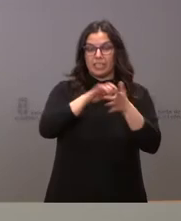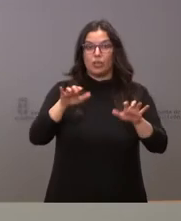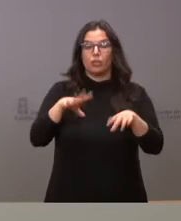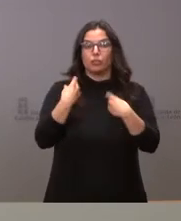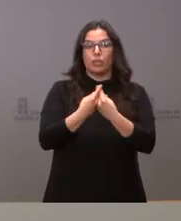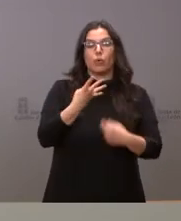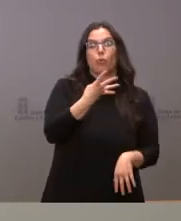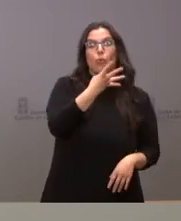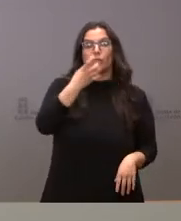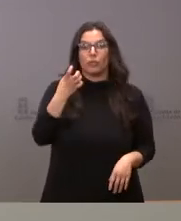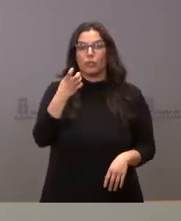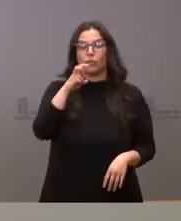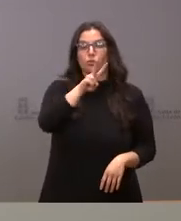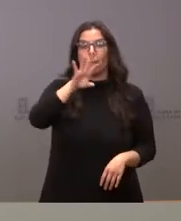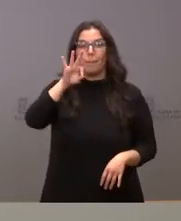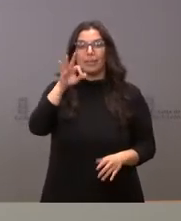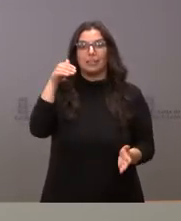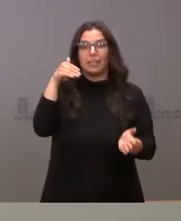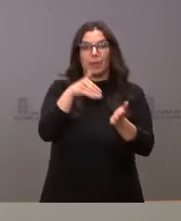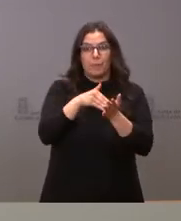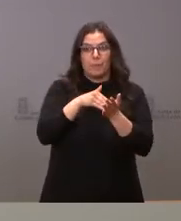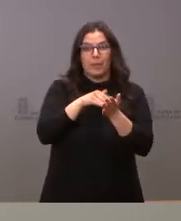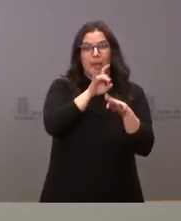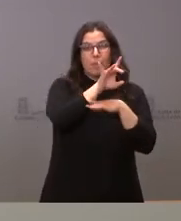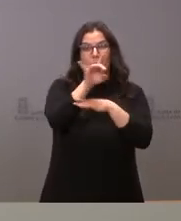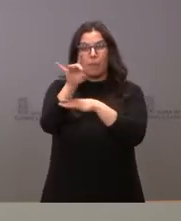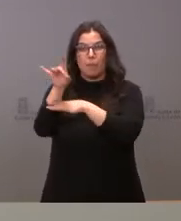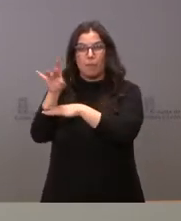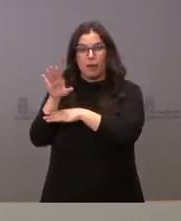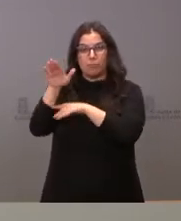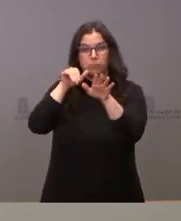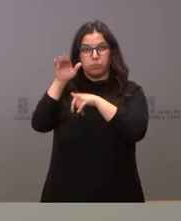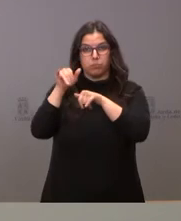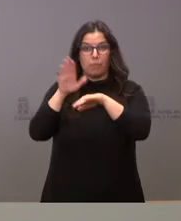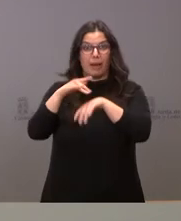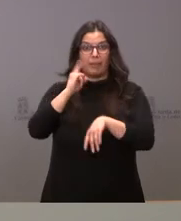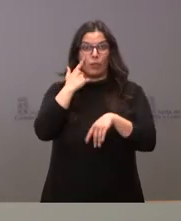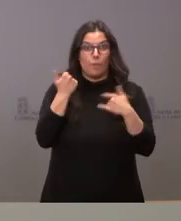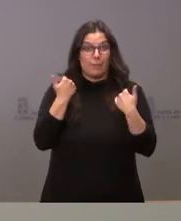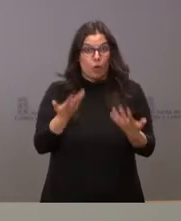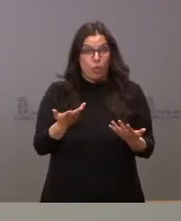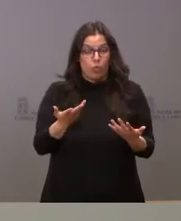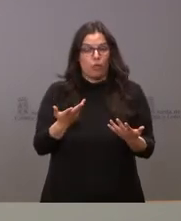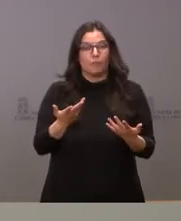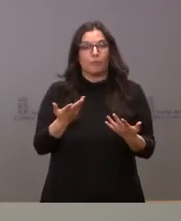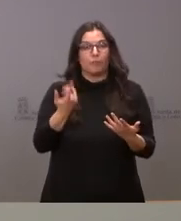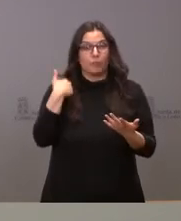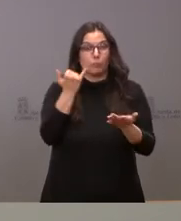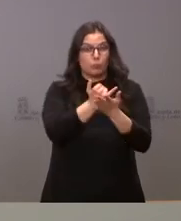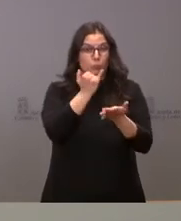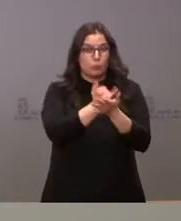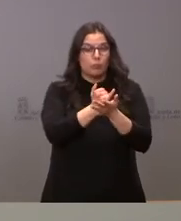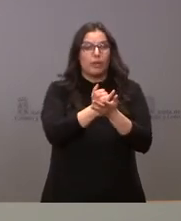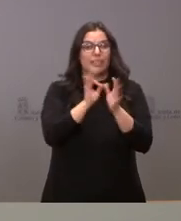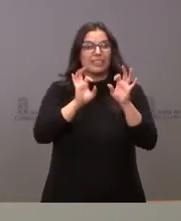420.000 invitaciones correspondientes al programa de detección precoz de equivado poblacional